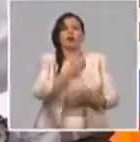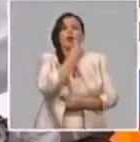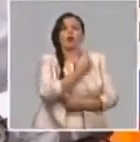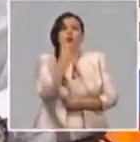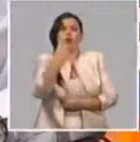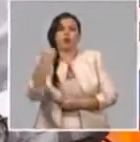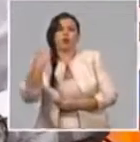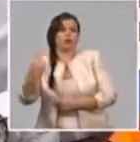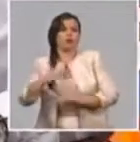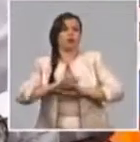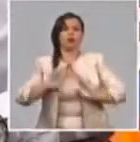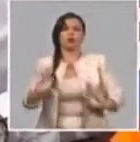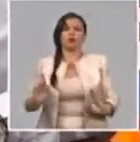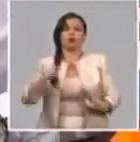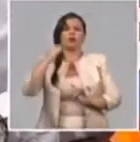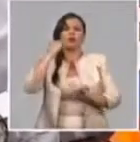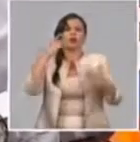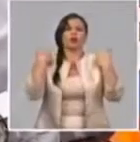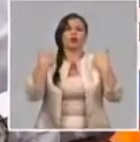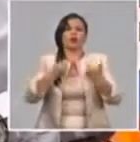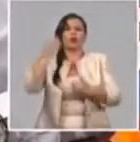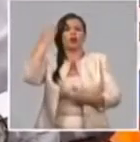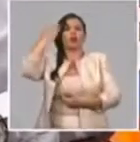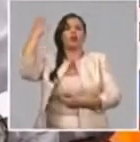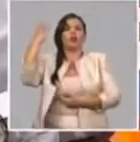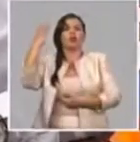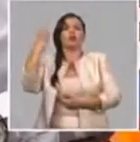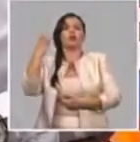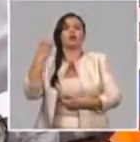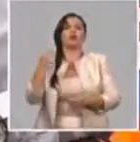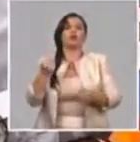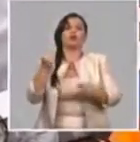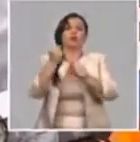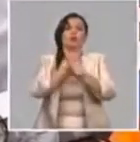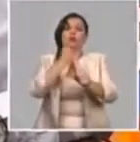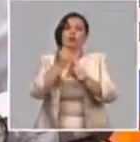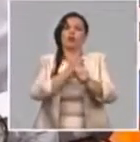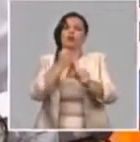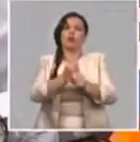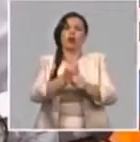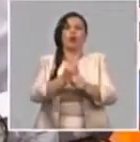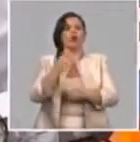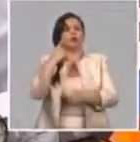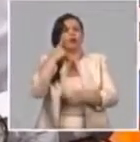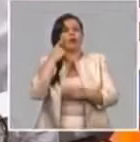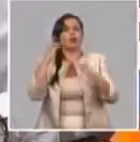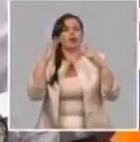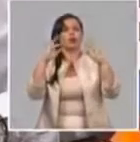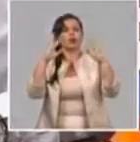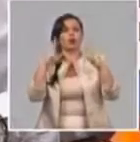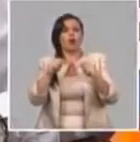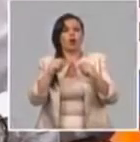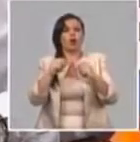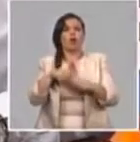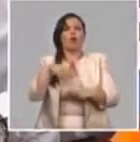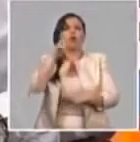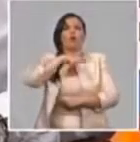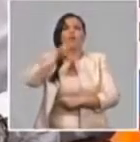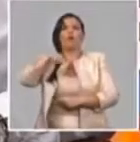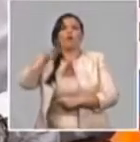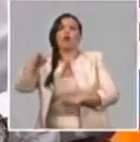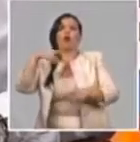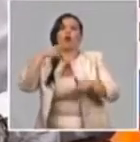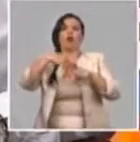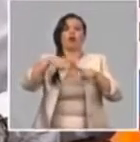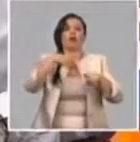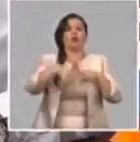en consideración que la dirección del gobierno hace gestiones ya con algunos resultados para tratar de buscar los insumos